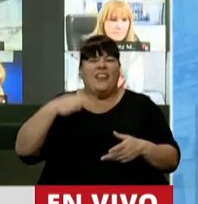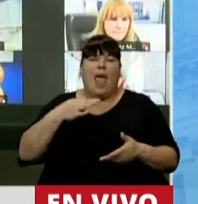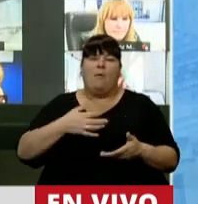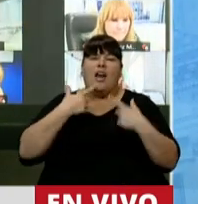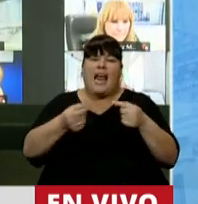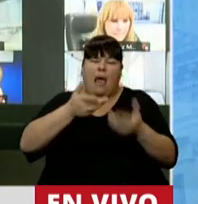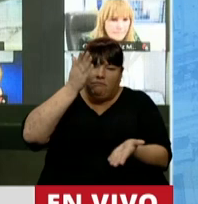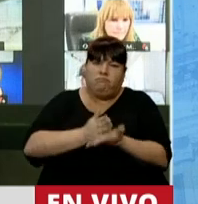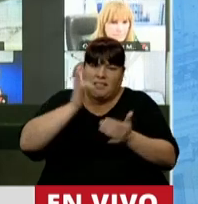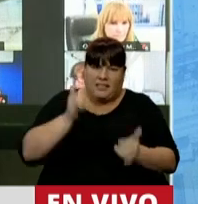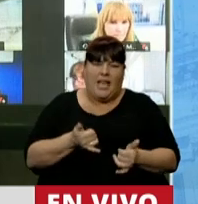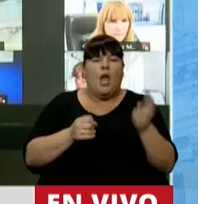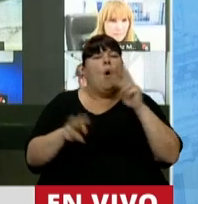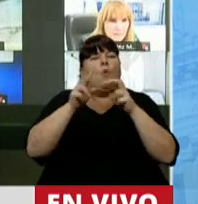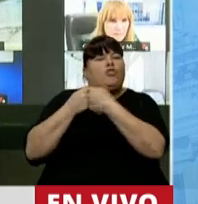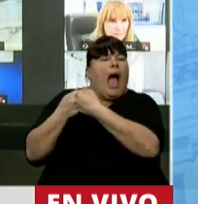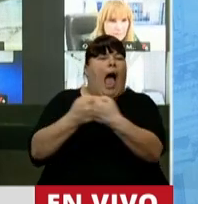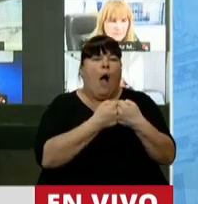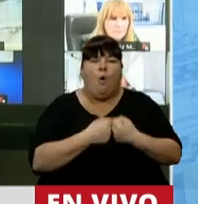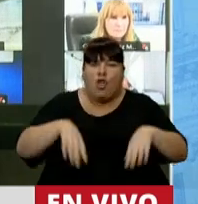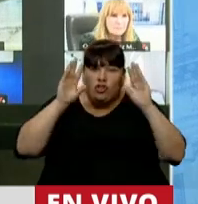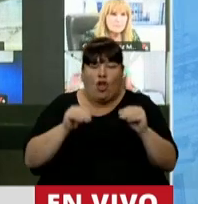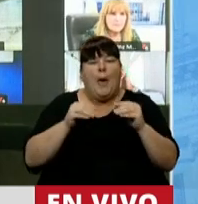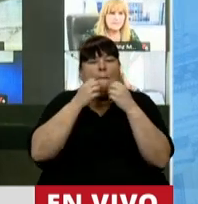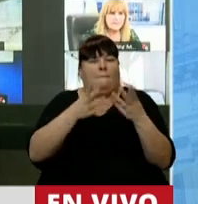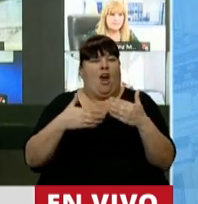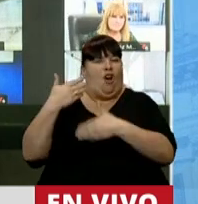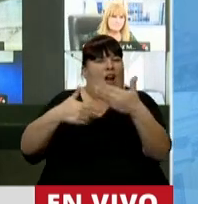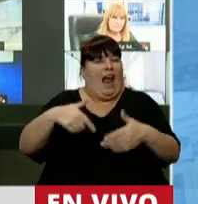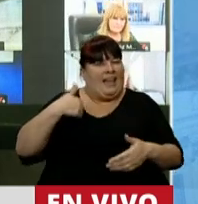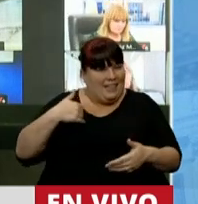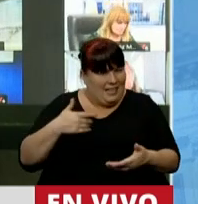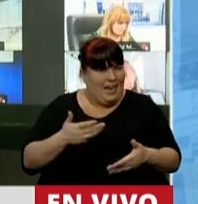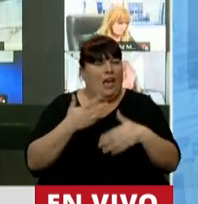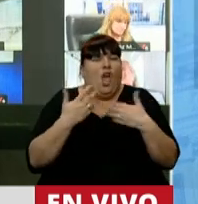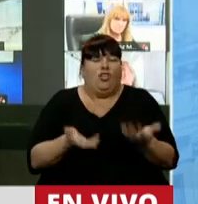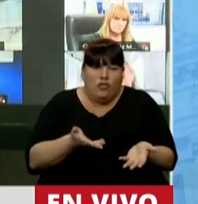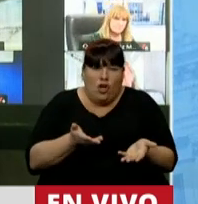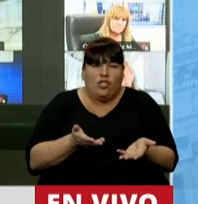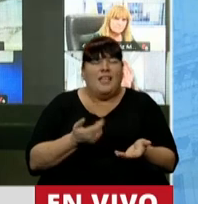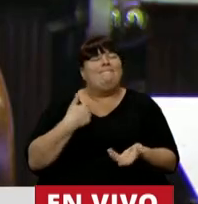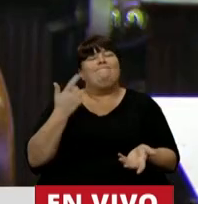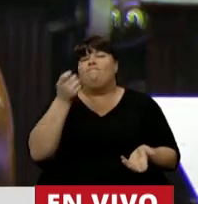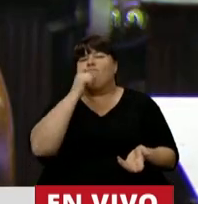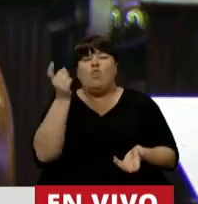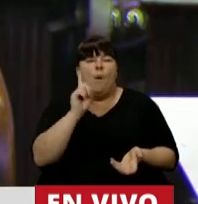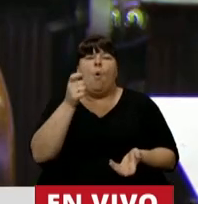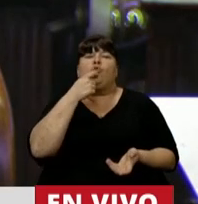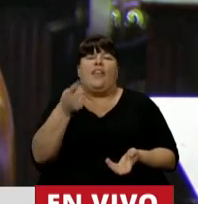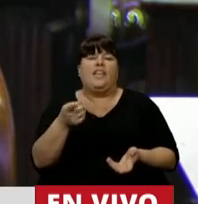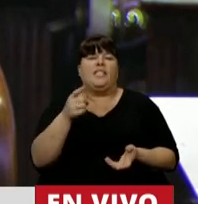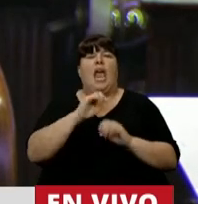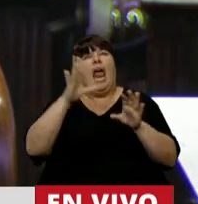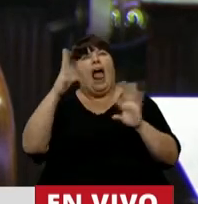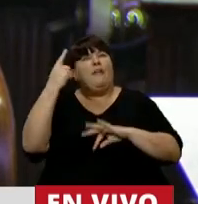exigentes y construyamos un consenso que valga la pena transitar en la Argentina. Entonces, no me gusta cuando se